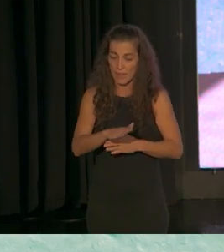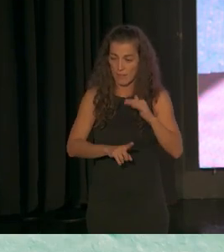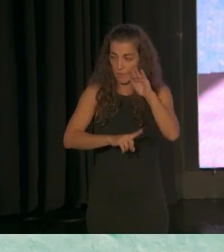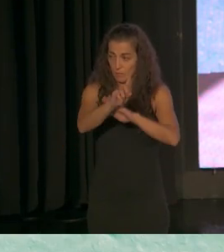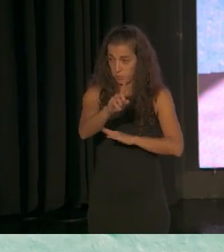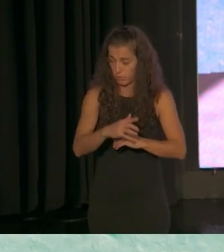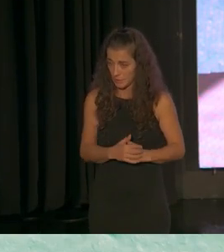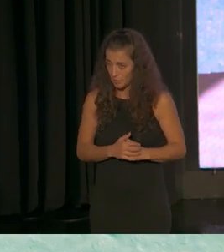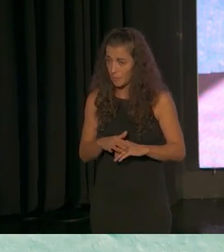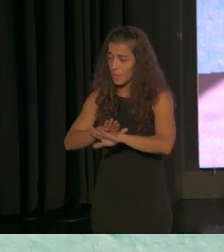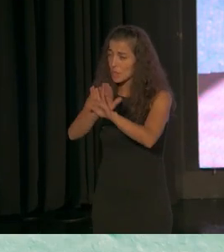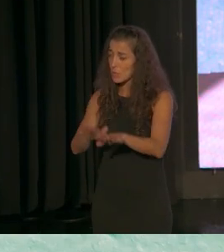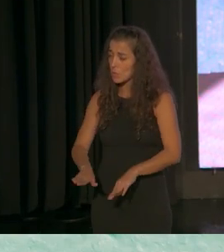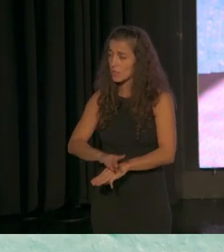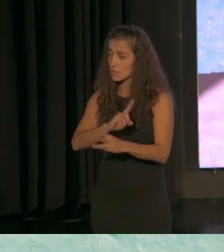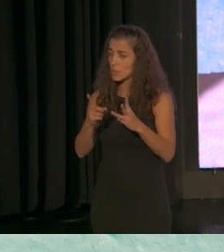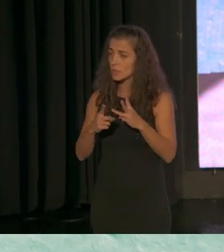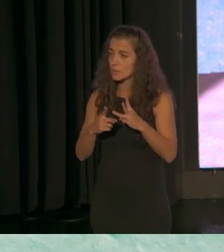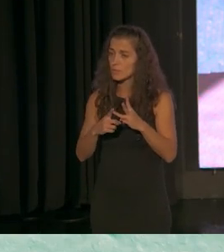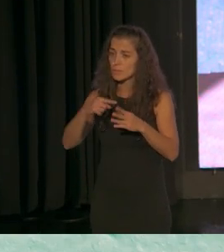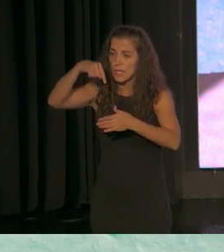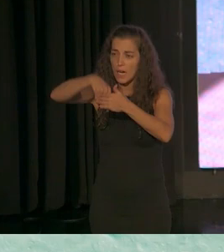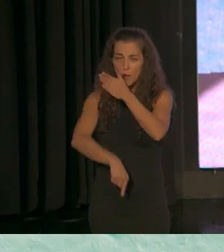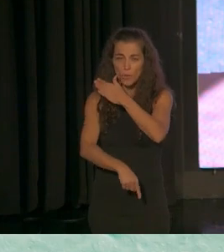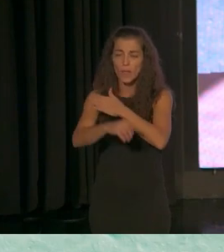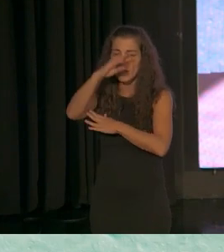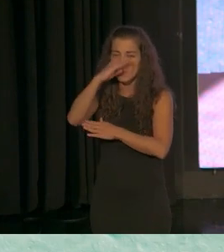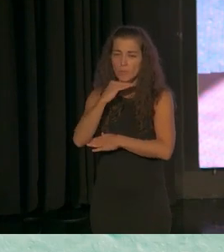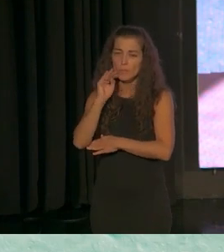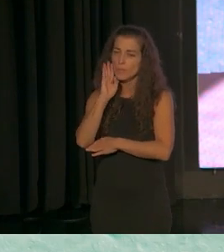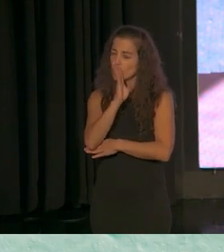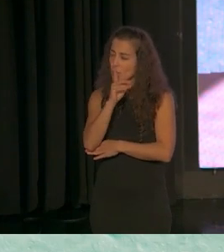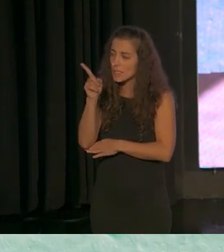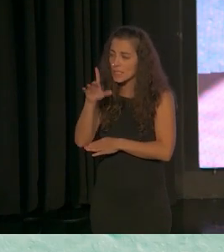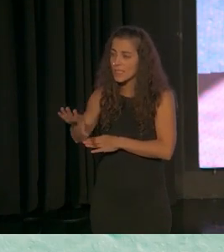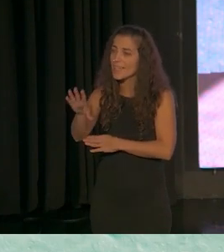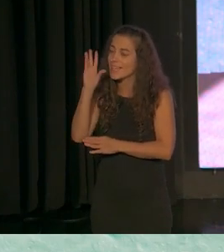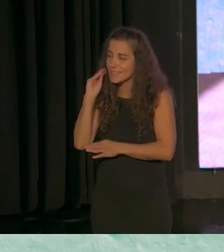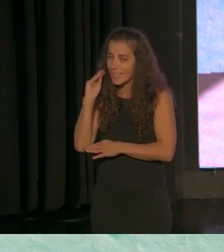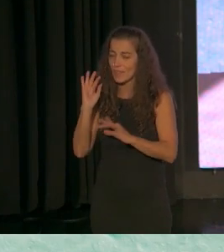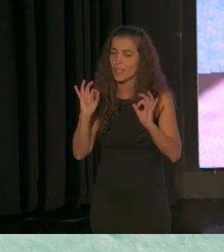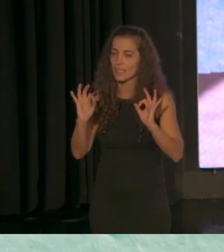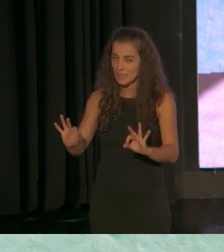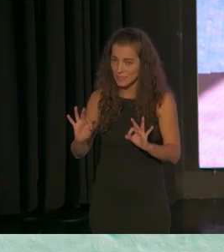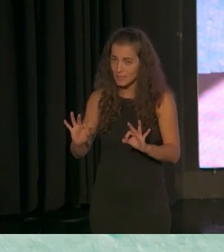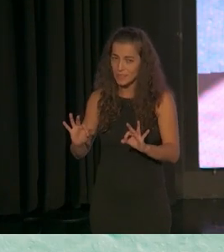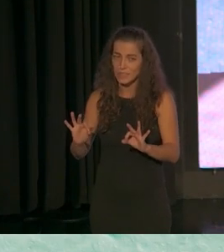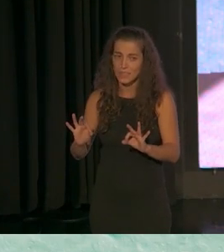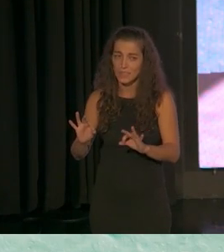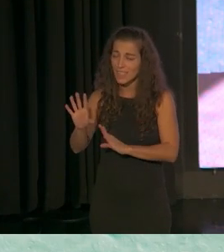finalmente y finalmente abundar ayudar a los padres que comprendan también este elemento de comprensión y